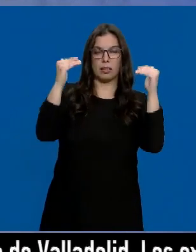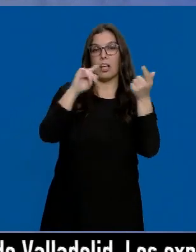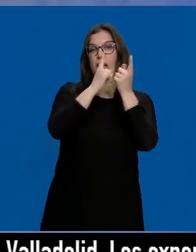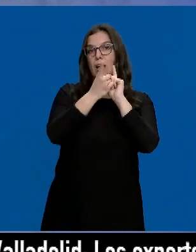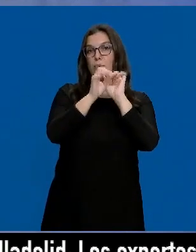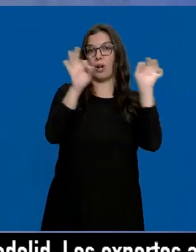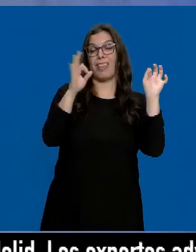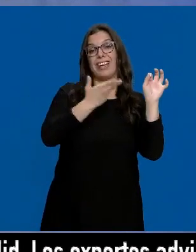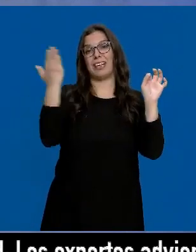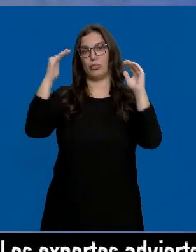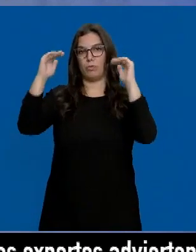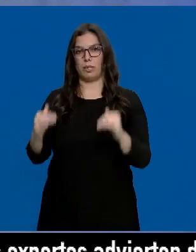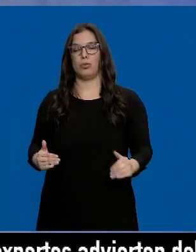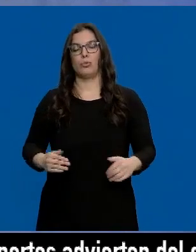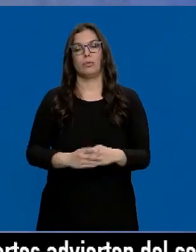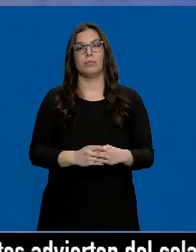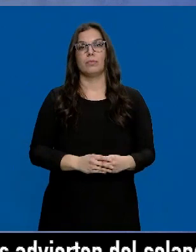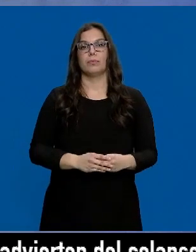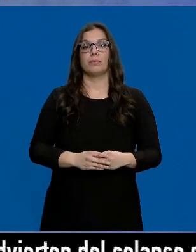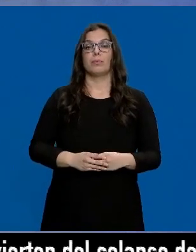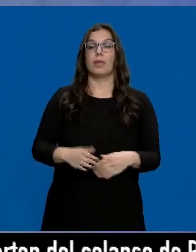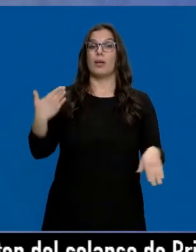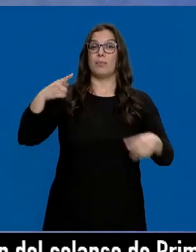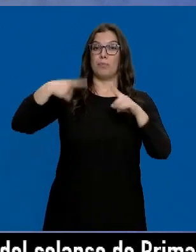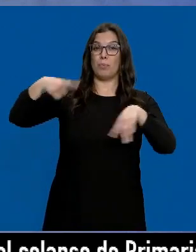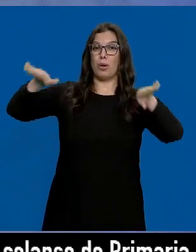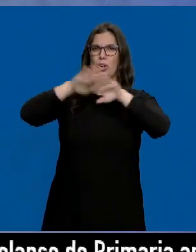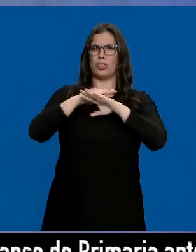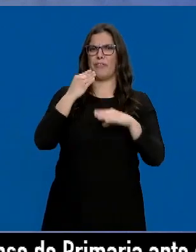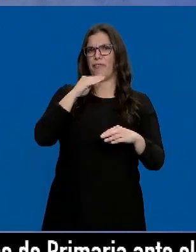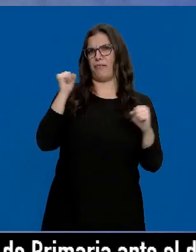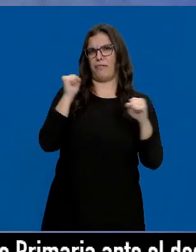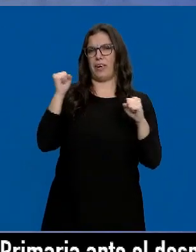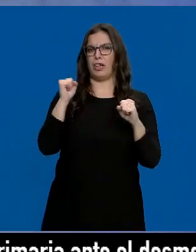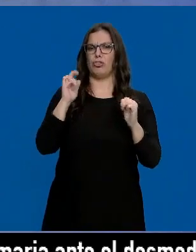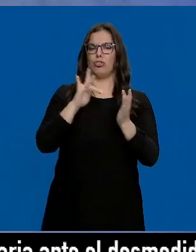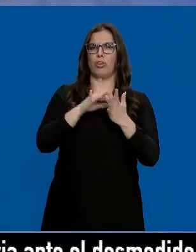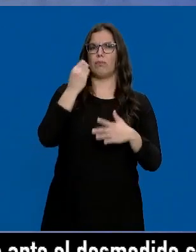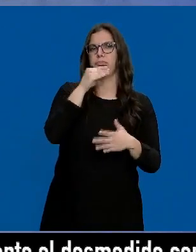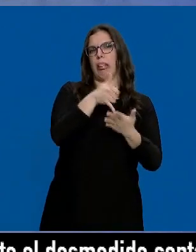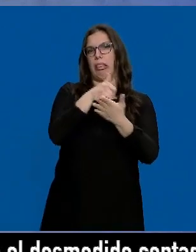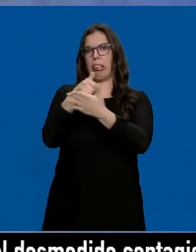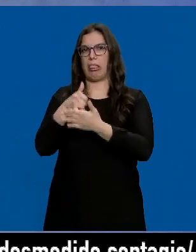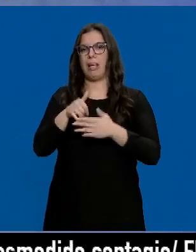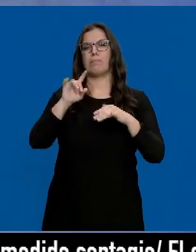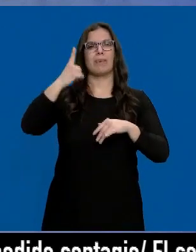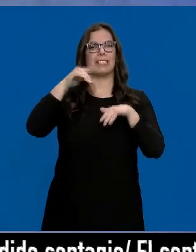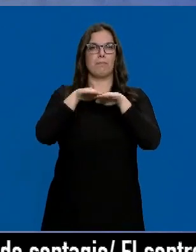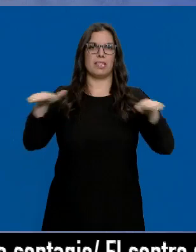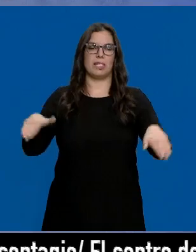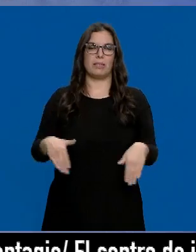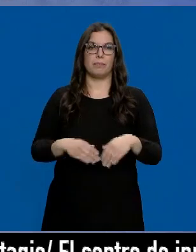descenso en el resto. La noche será fría en toda la comunidad. Habrá heladas débiles, preferentemente en la meseta.